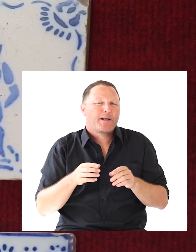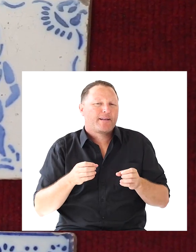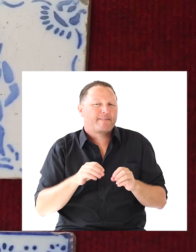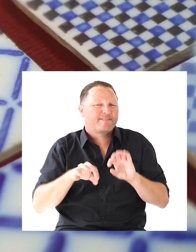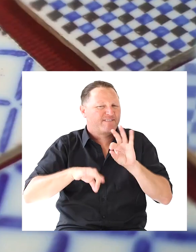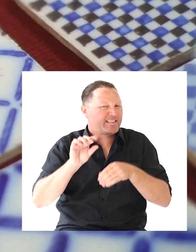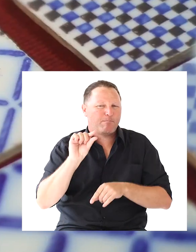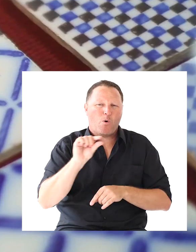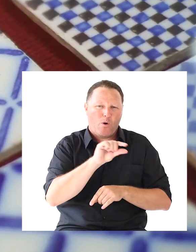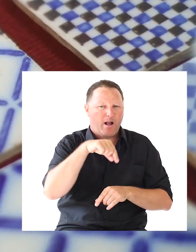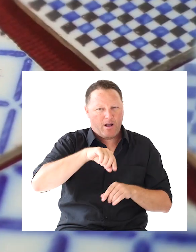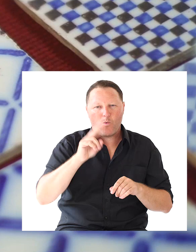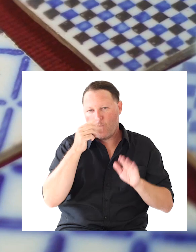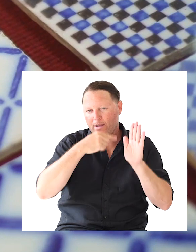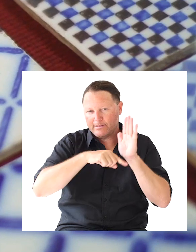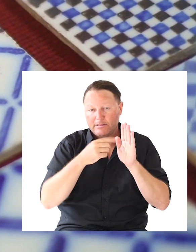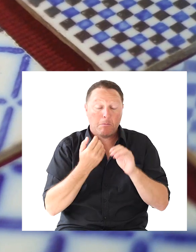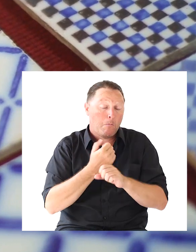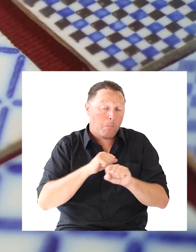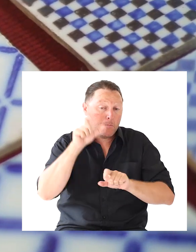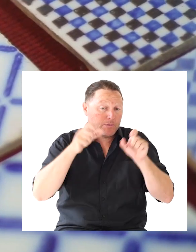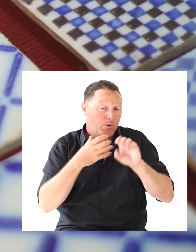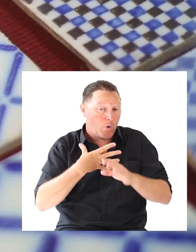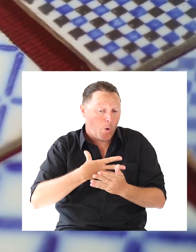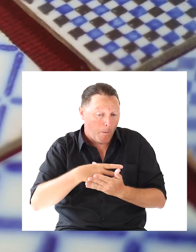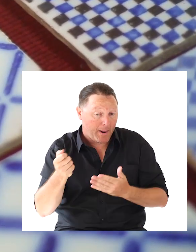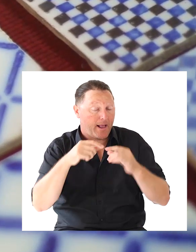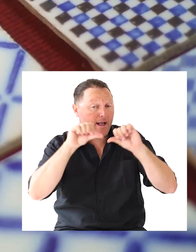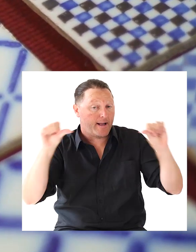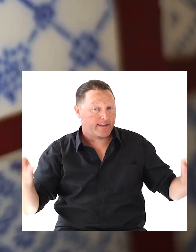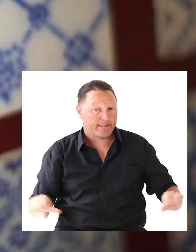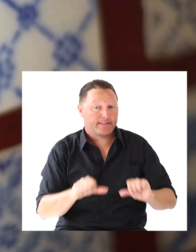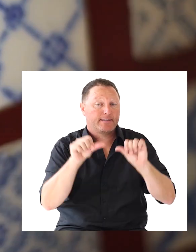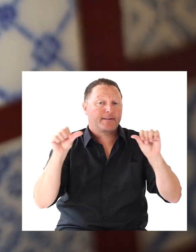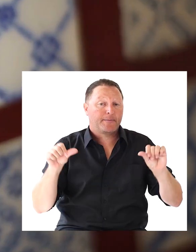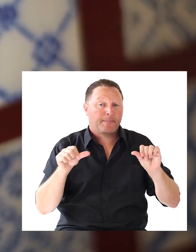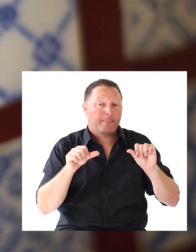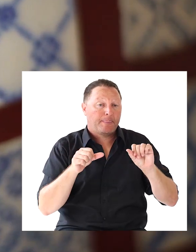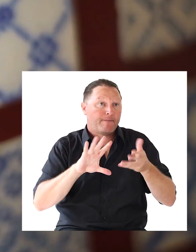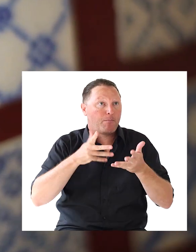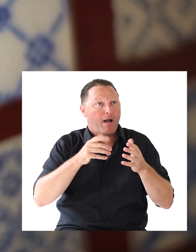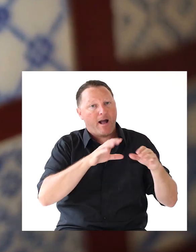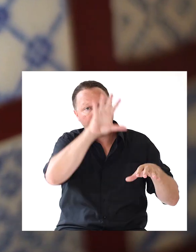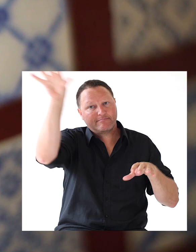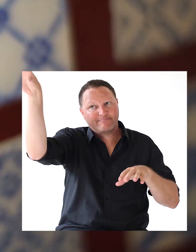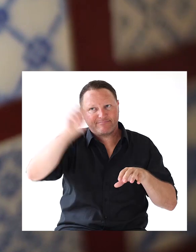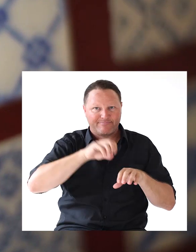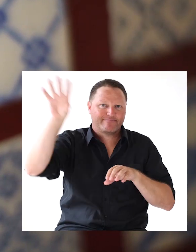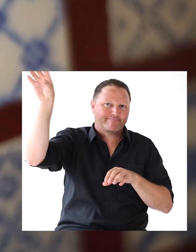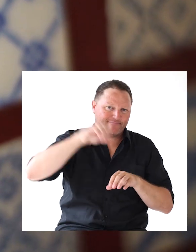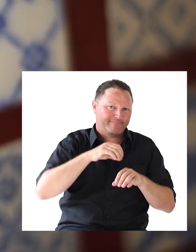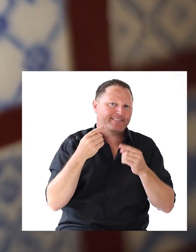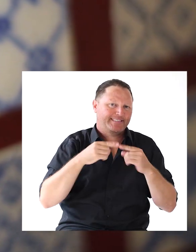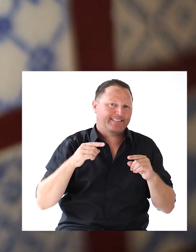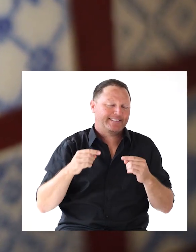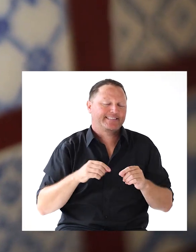era tan grande Entonces La gente podía Comprar Y ahí se hacía La importación Digamos